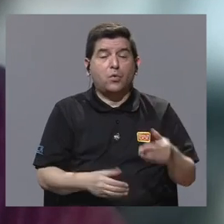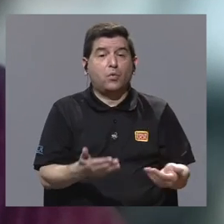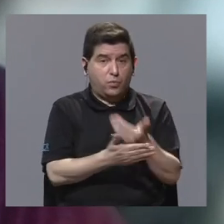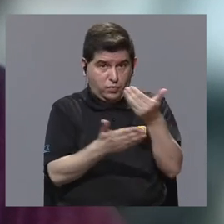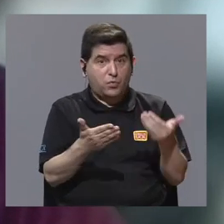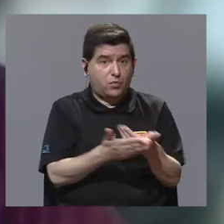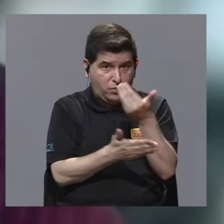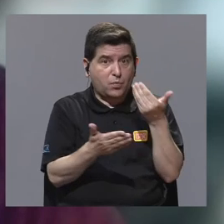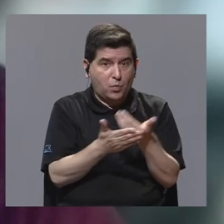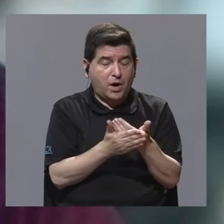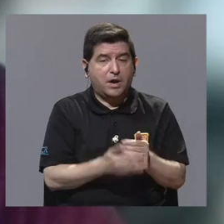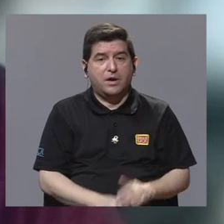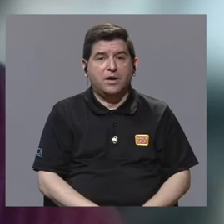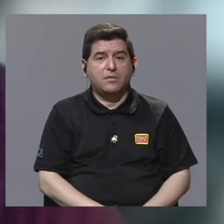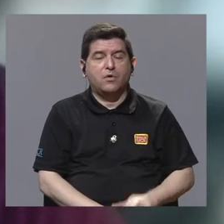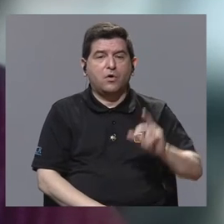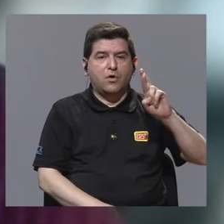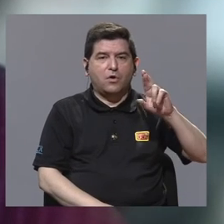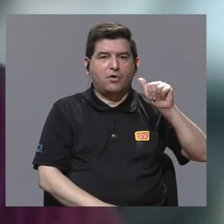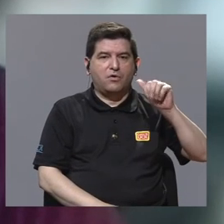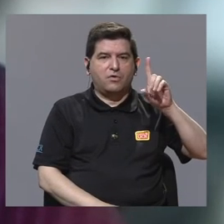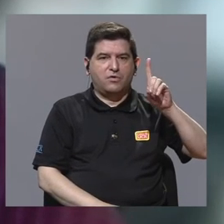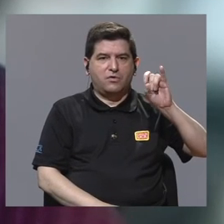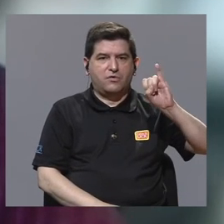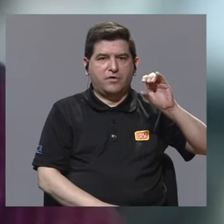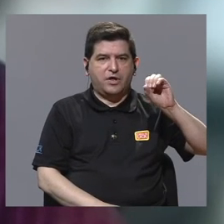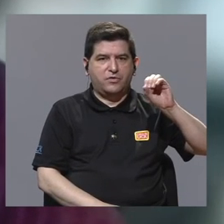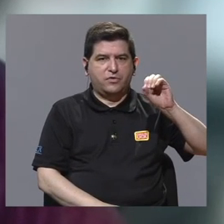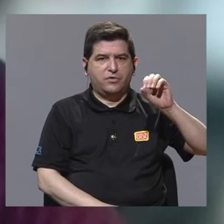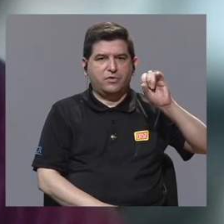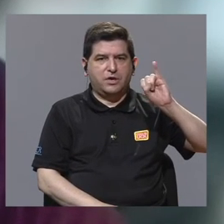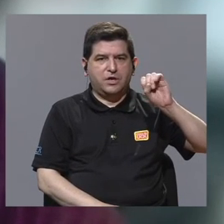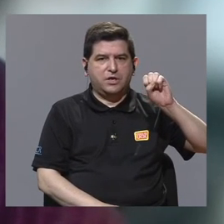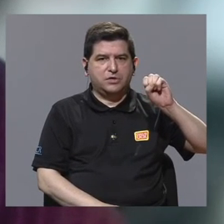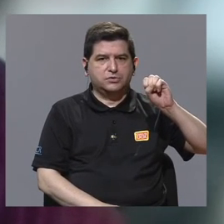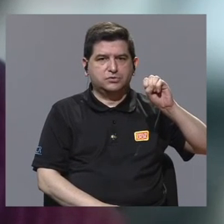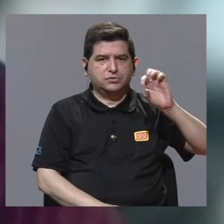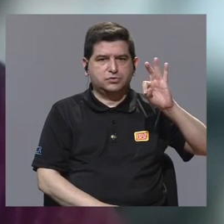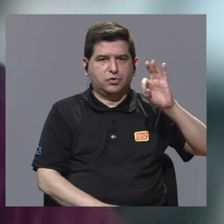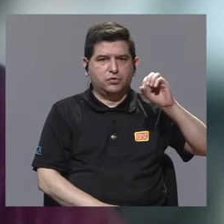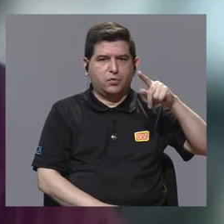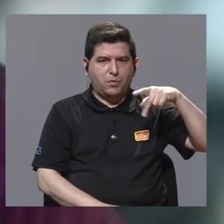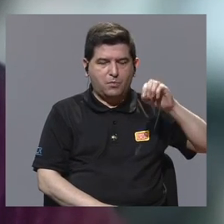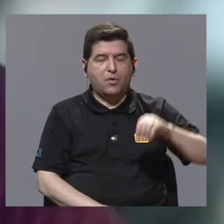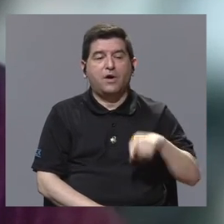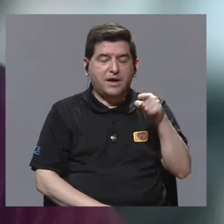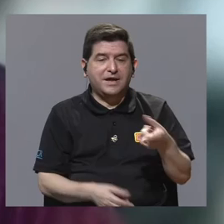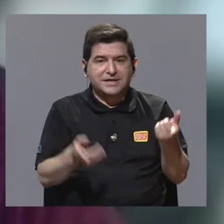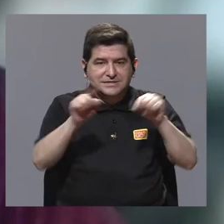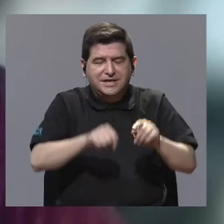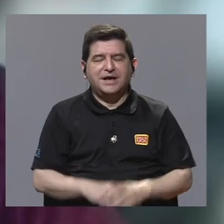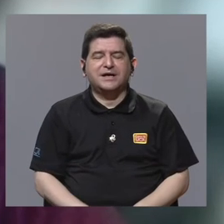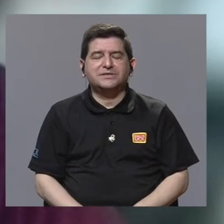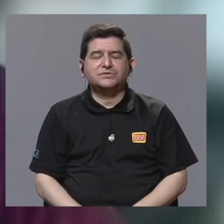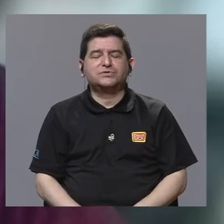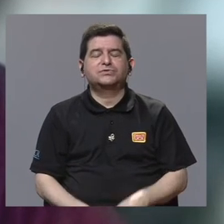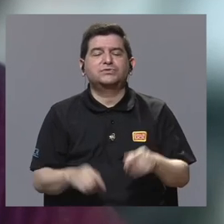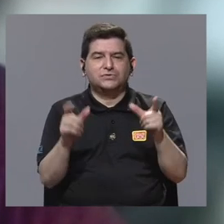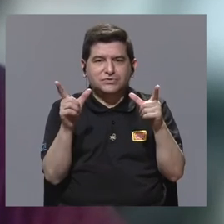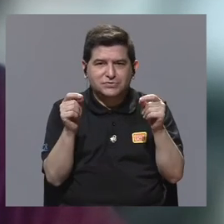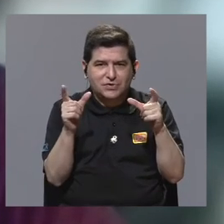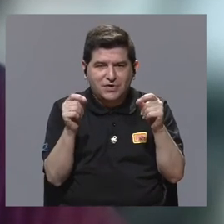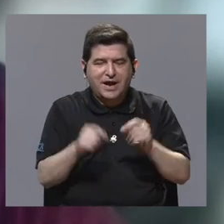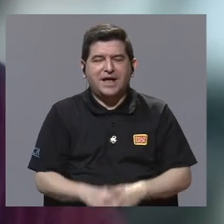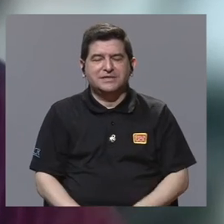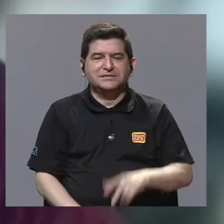moderno, muy nuevo, que serían para monitorear tumores neuroendocrinos y cáncer